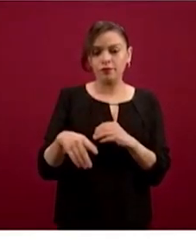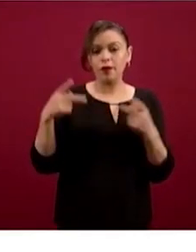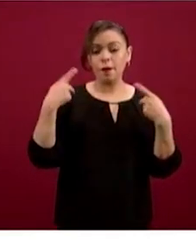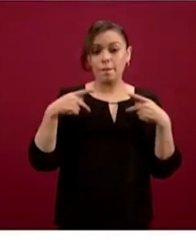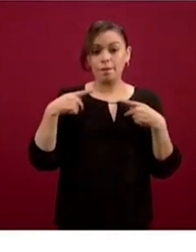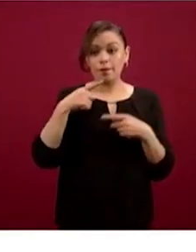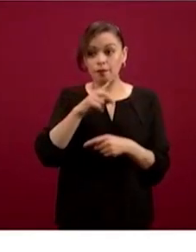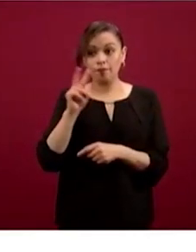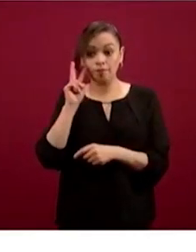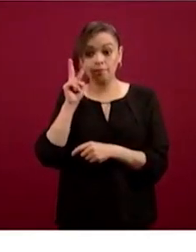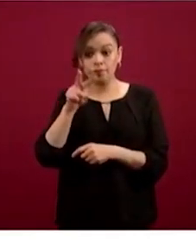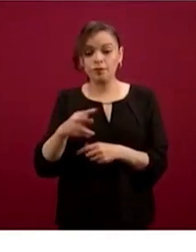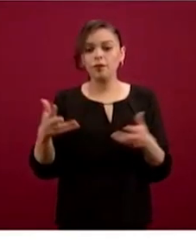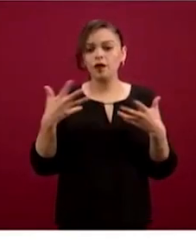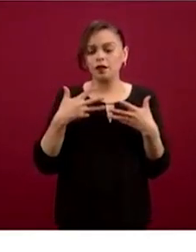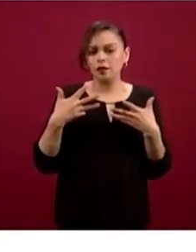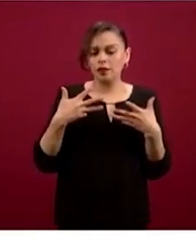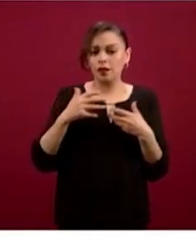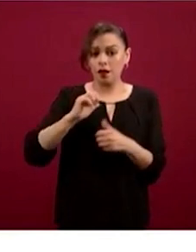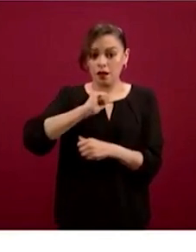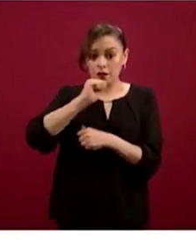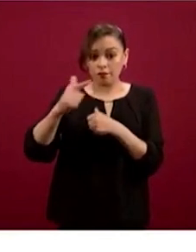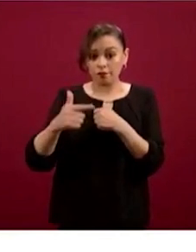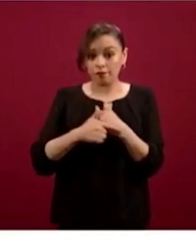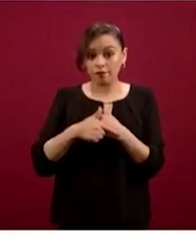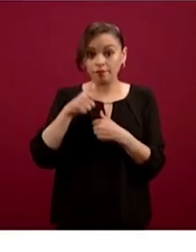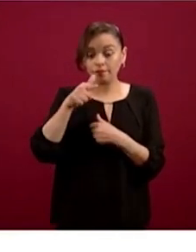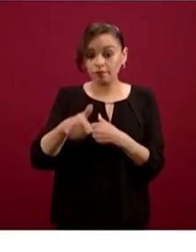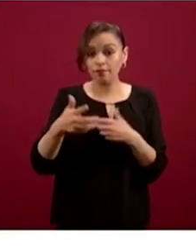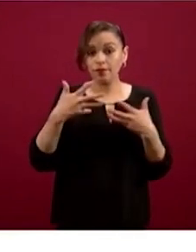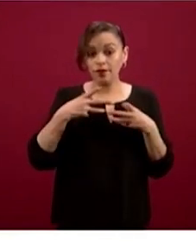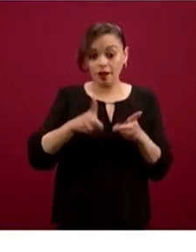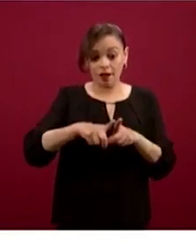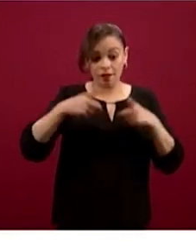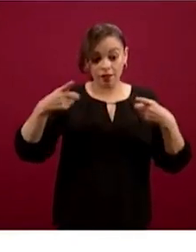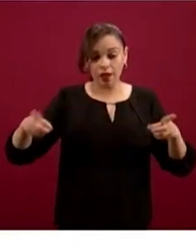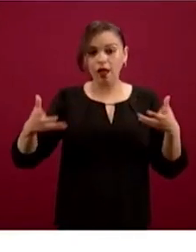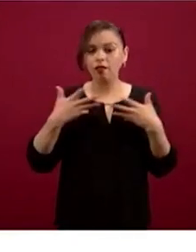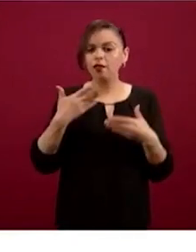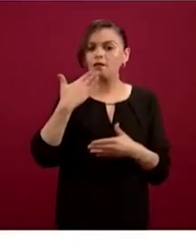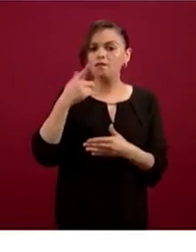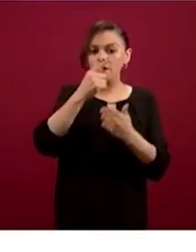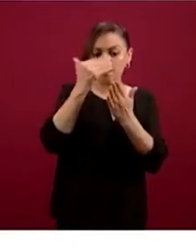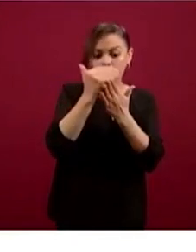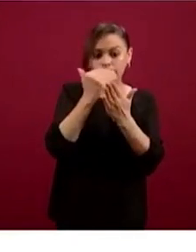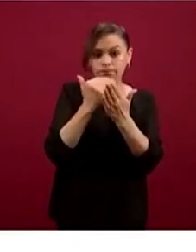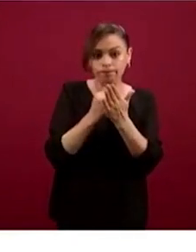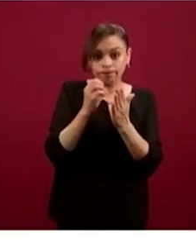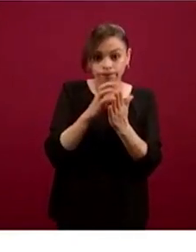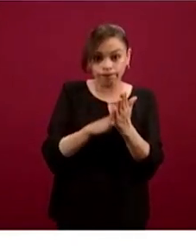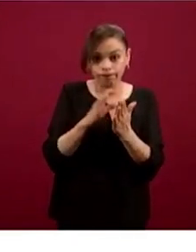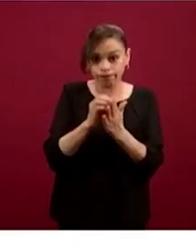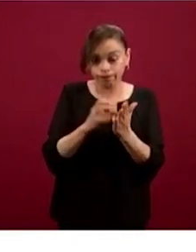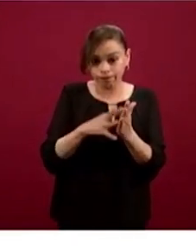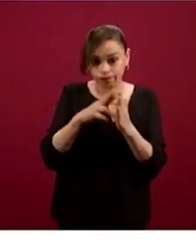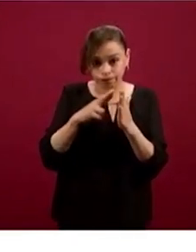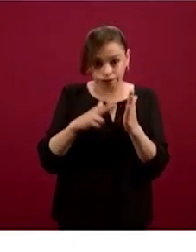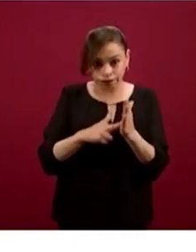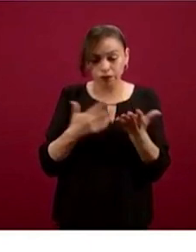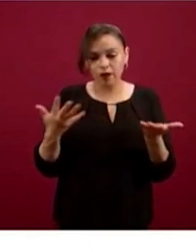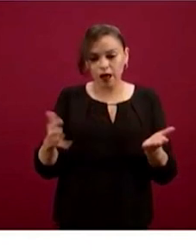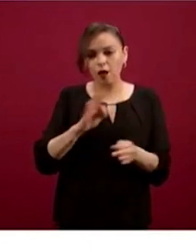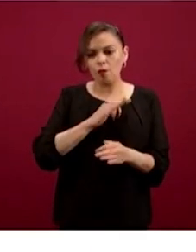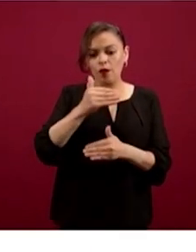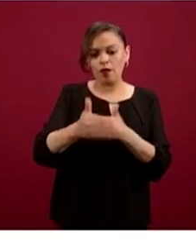si tiene algún otro desarrollo que ya haya cumplido todas estas especificaciones, en los próximos días, en colaboración con